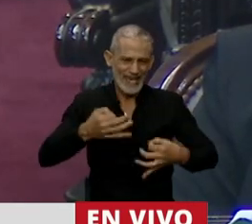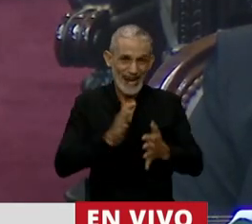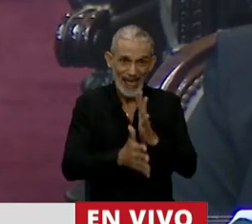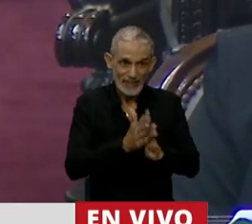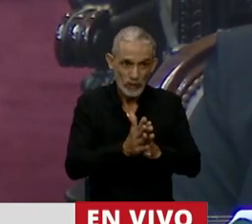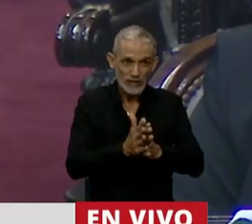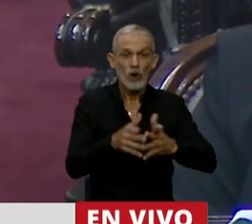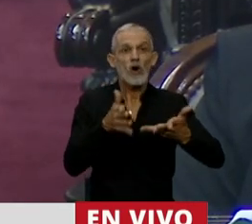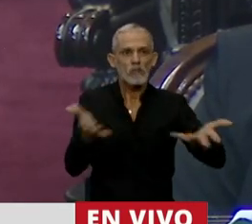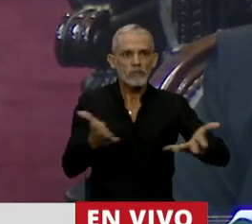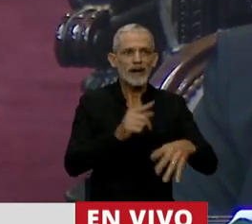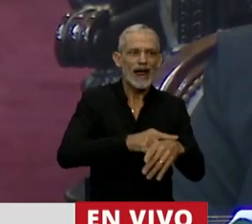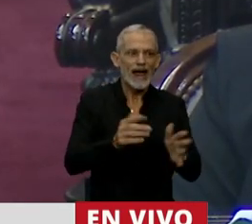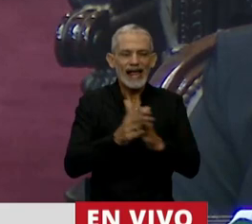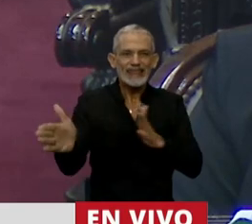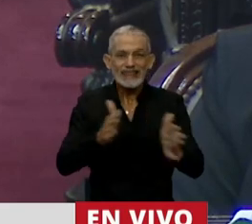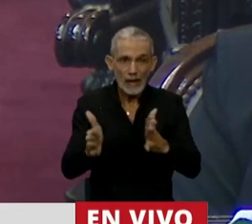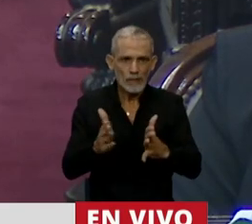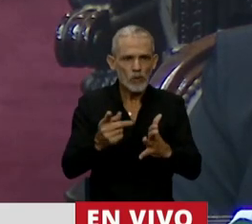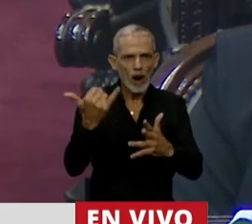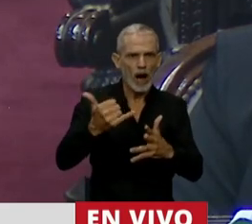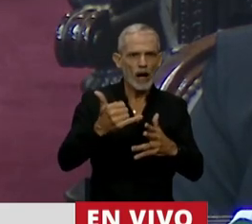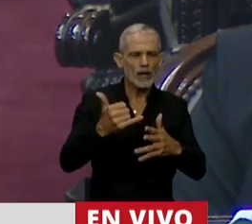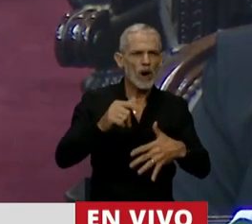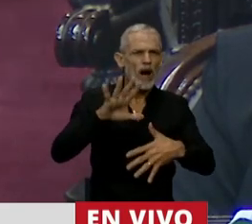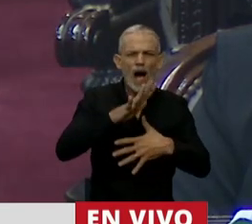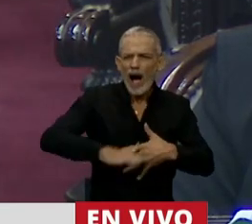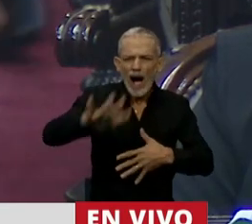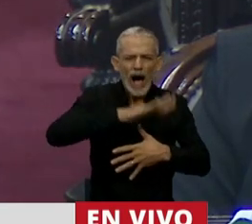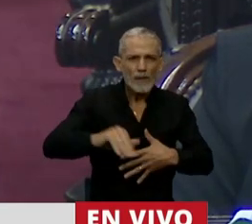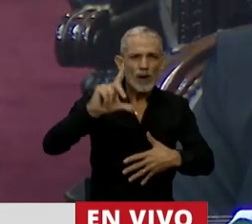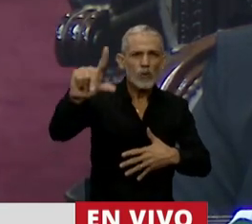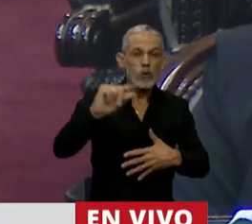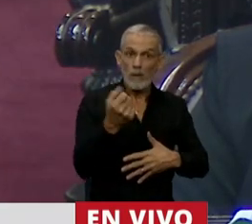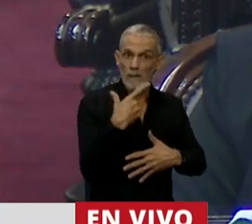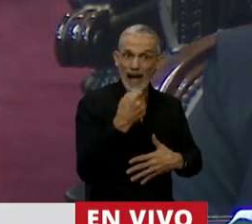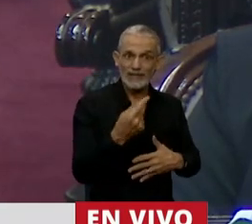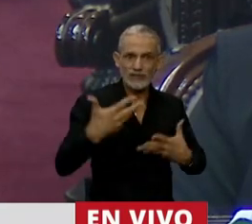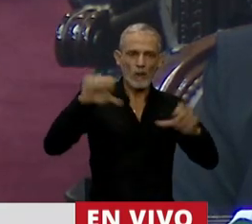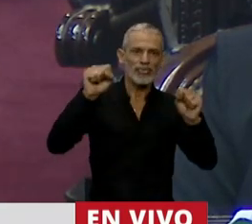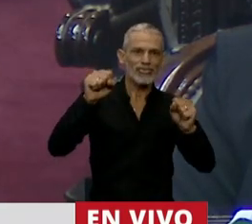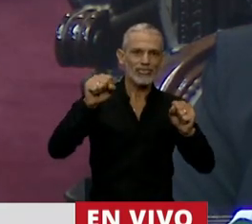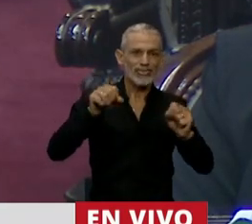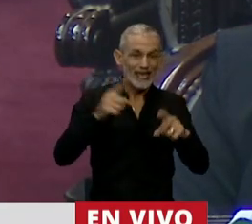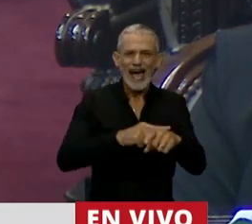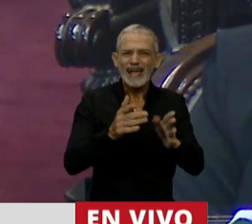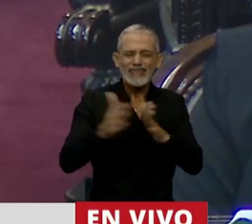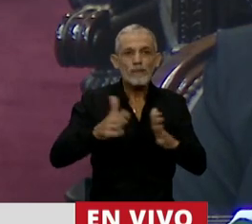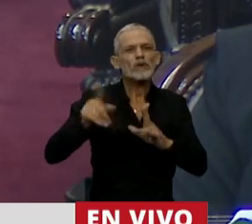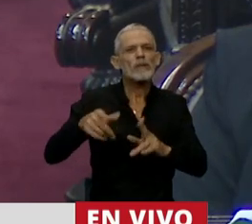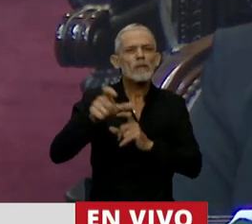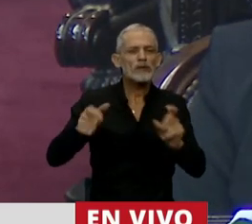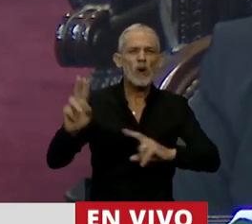discriminalización. El tiempo de la América profunda que descubrió los efectos del misoprostol. El tiempo incluso de quienes dejaron su vida